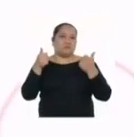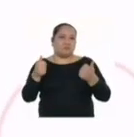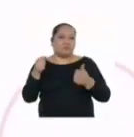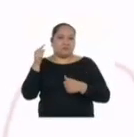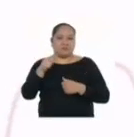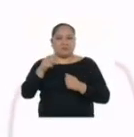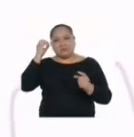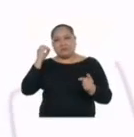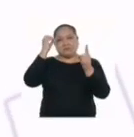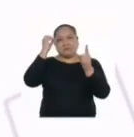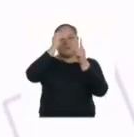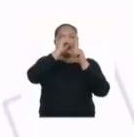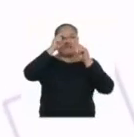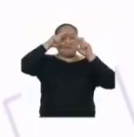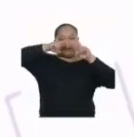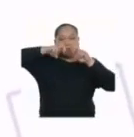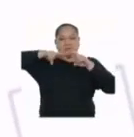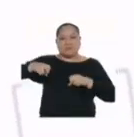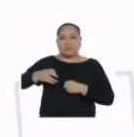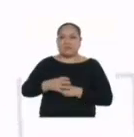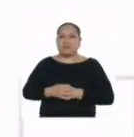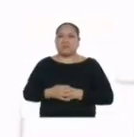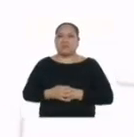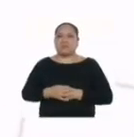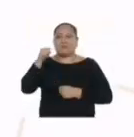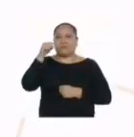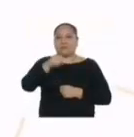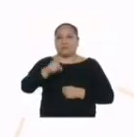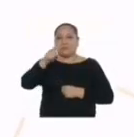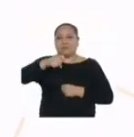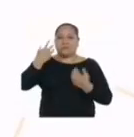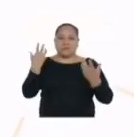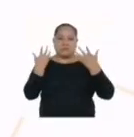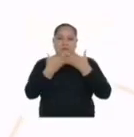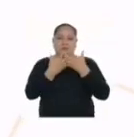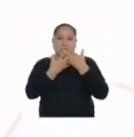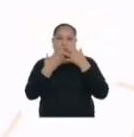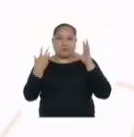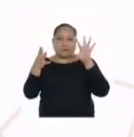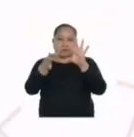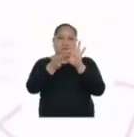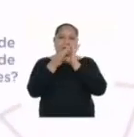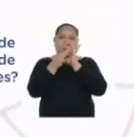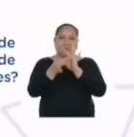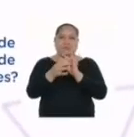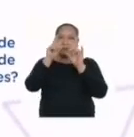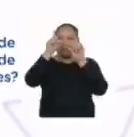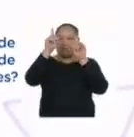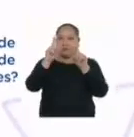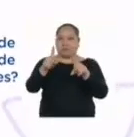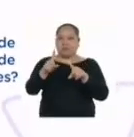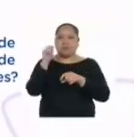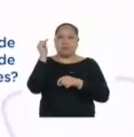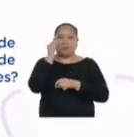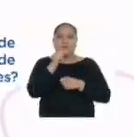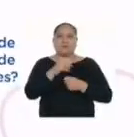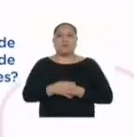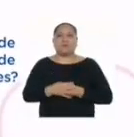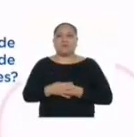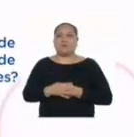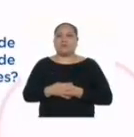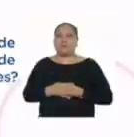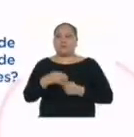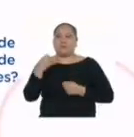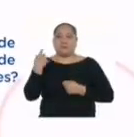entonces el objetivo de la indagación. El cual debe estar estrechamente relacionado con la pregunta de la indagación.